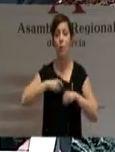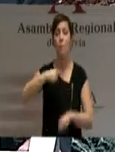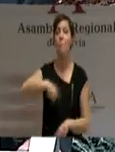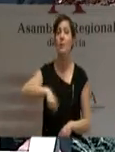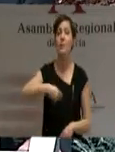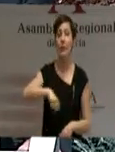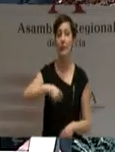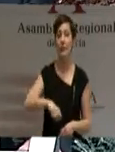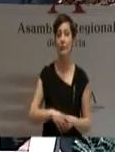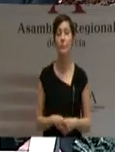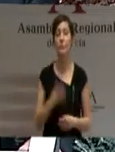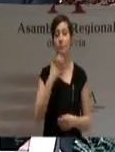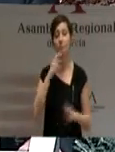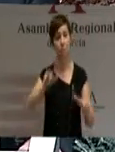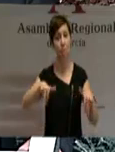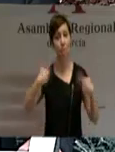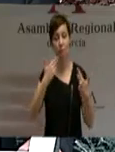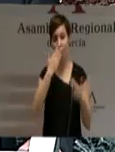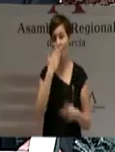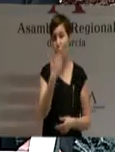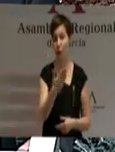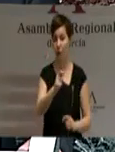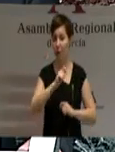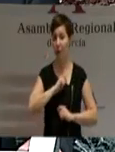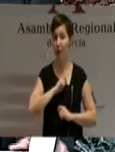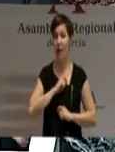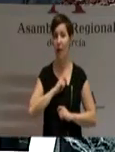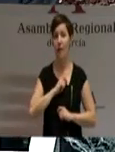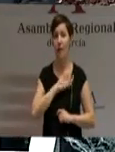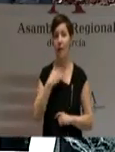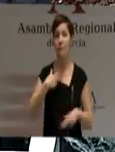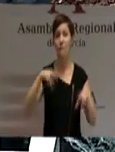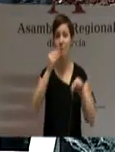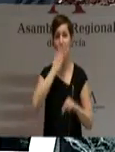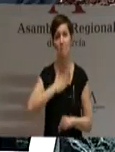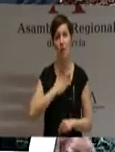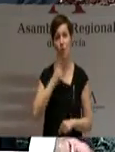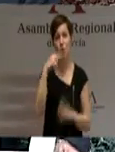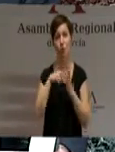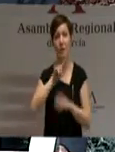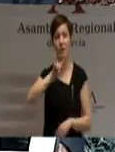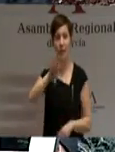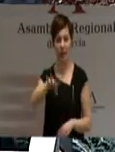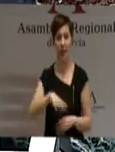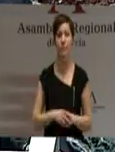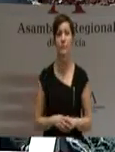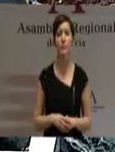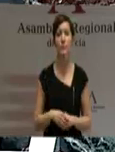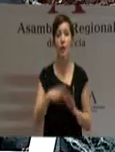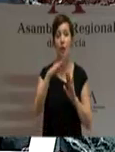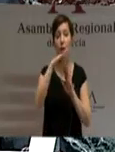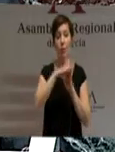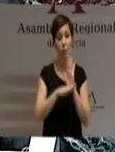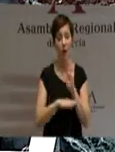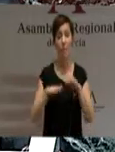estimara la Cámara, expirará en mayo de 2015. Culminado nuestro programa de Gobierno